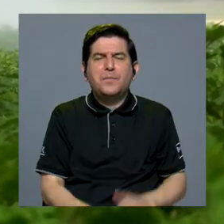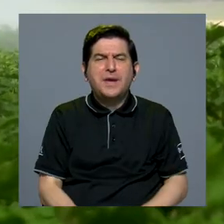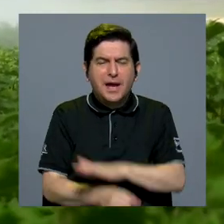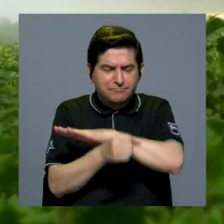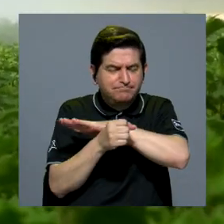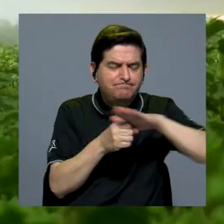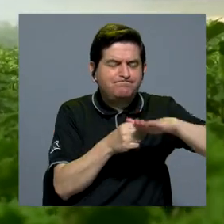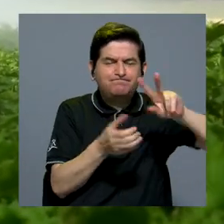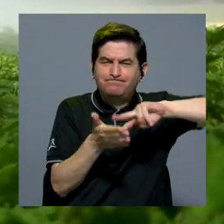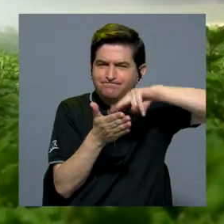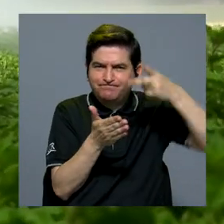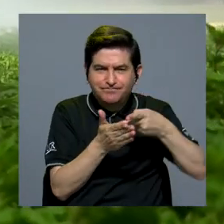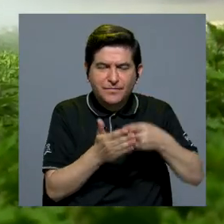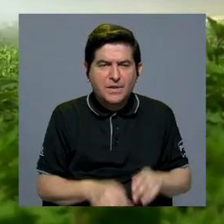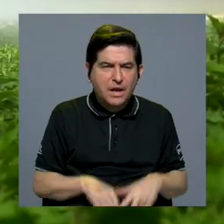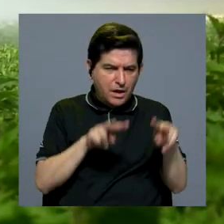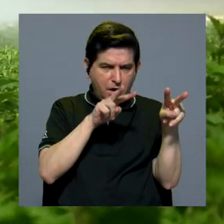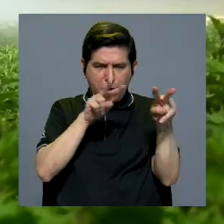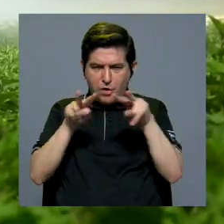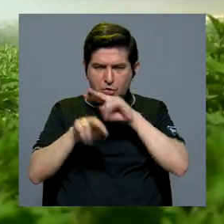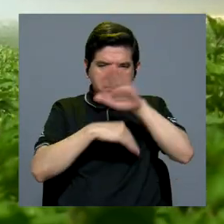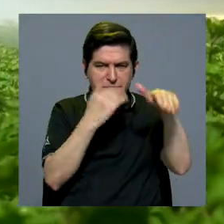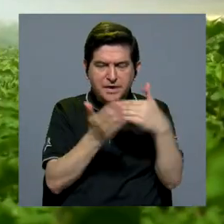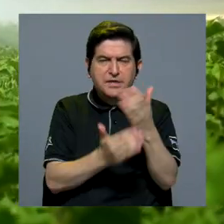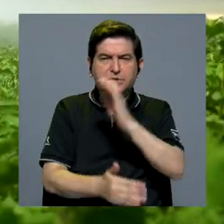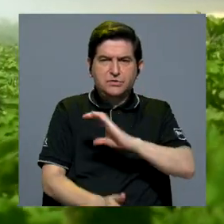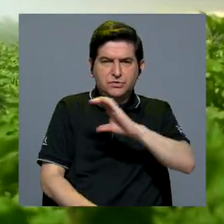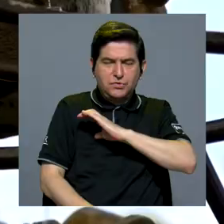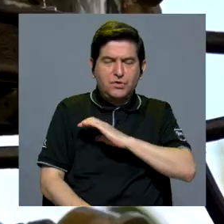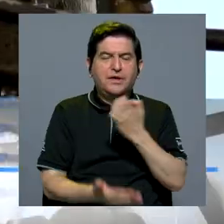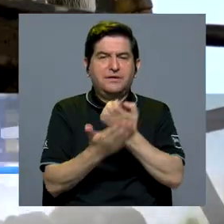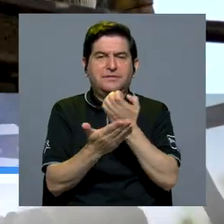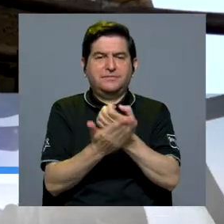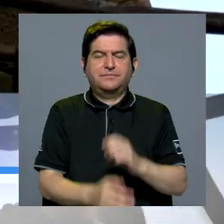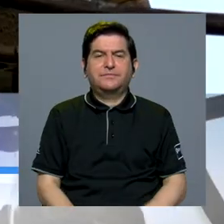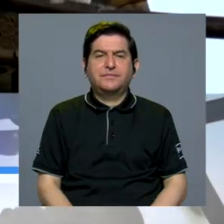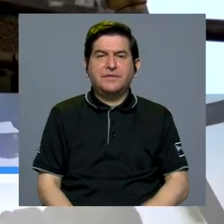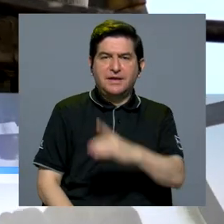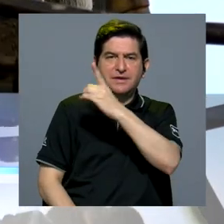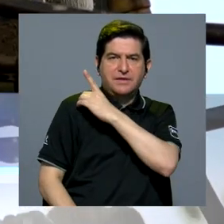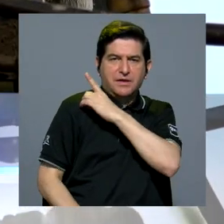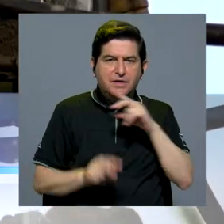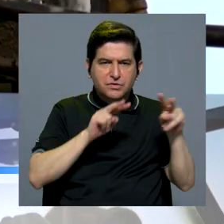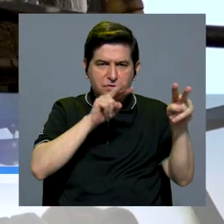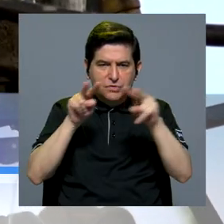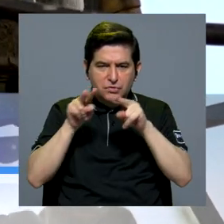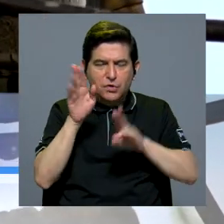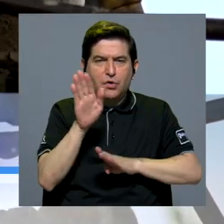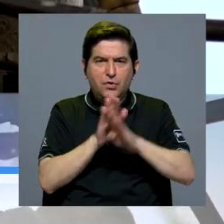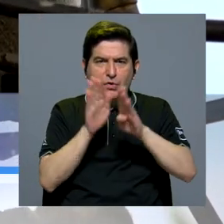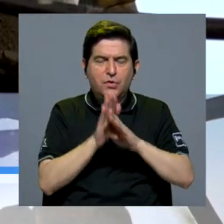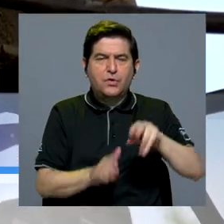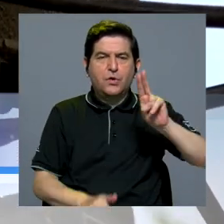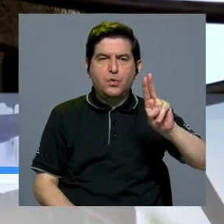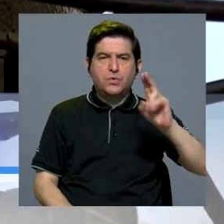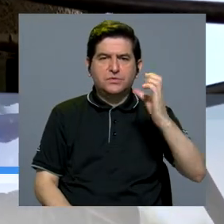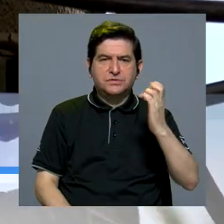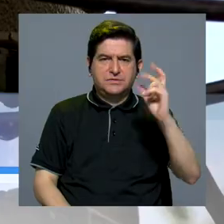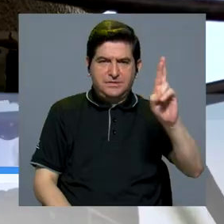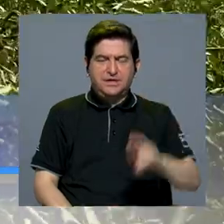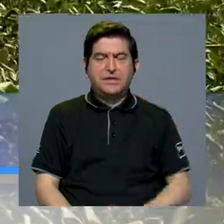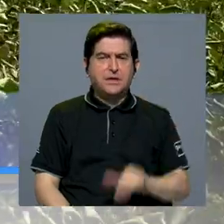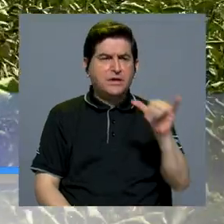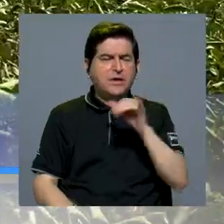significa observar todos los aspectos de la economía. El director del Observatorio del Desarrollo de la UCR